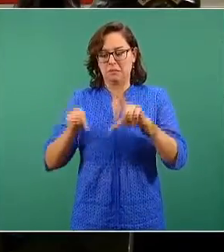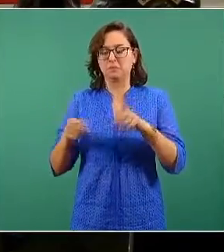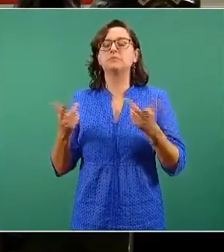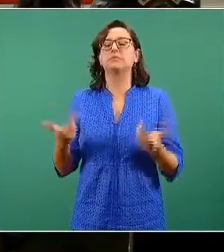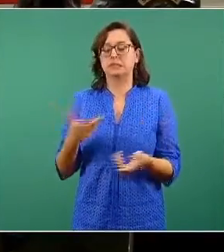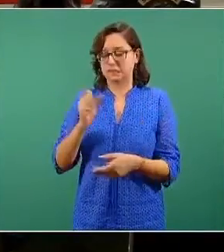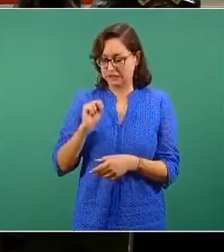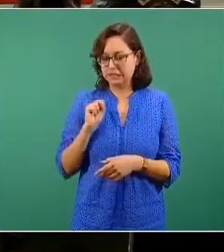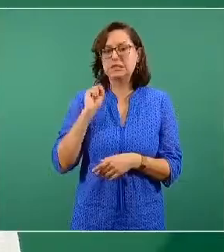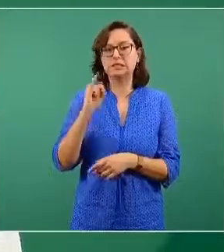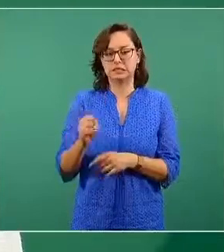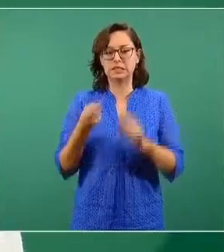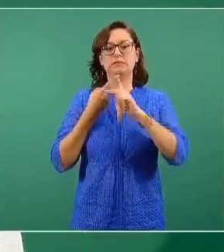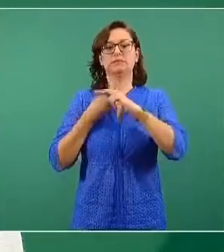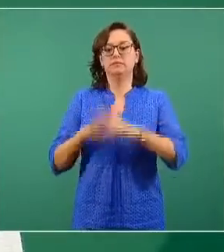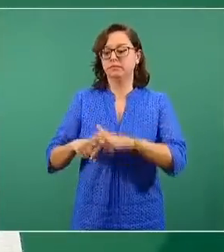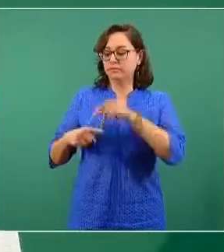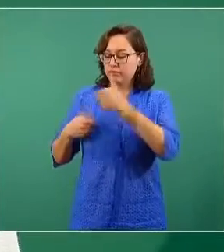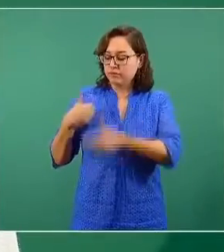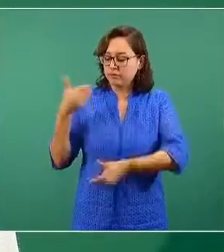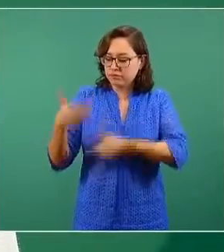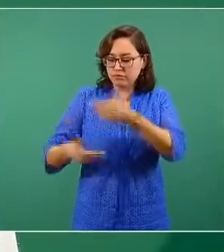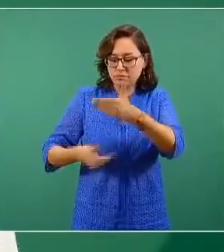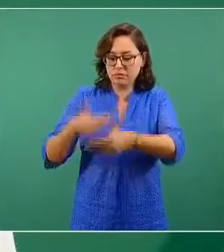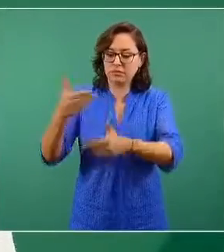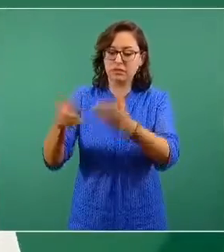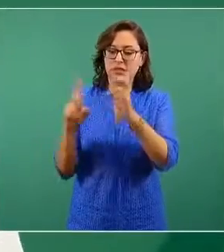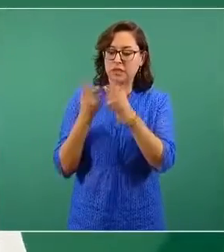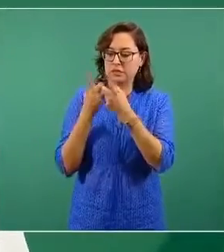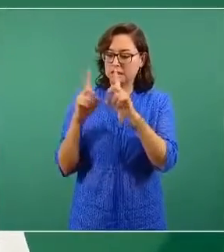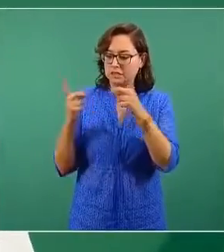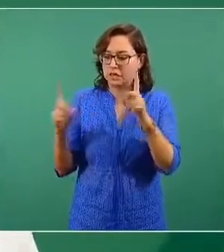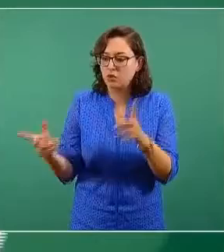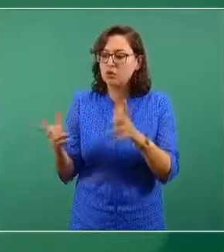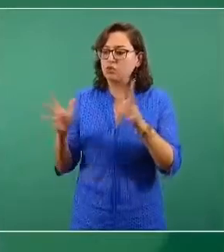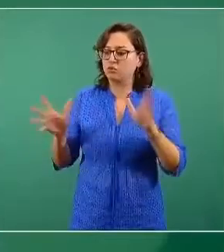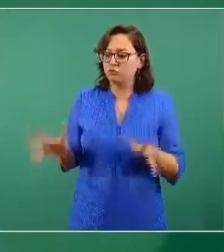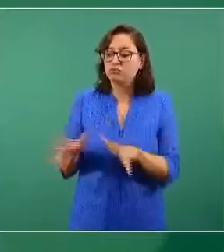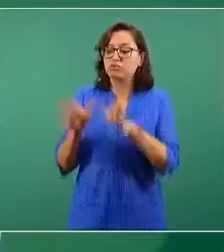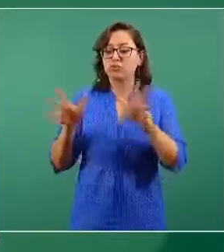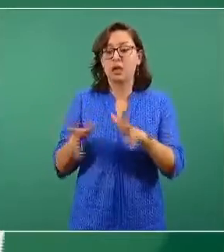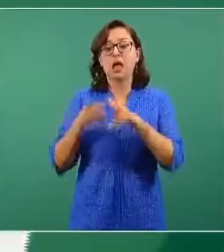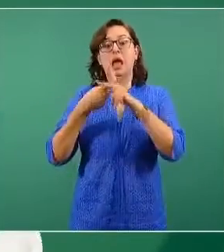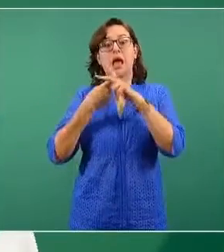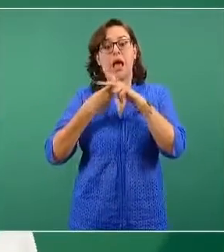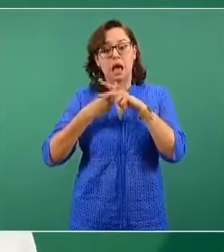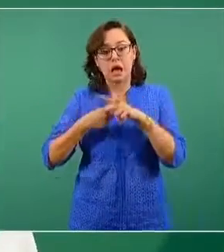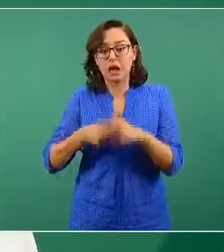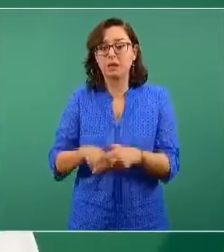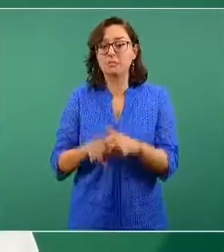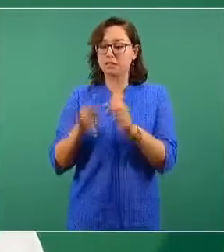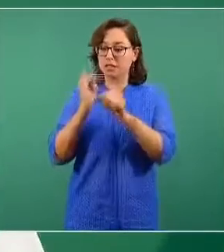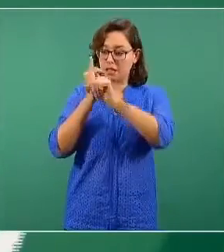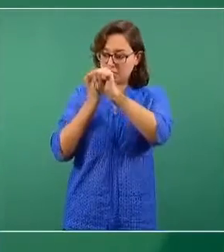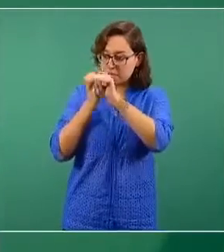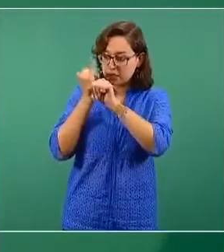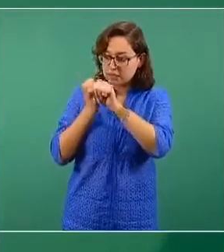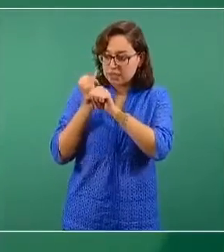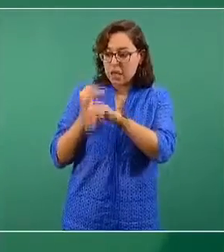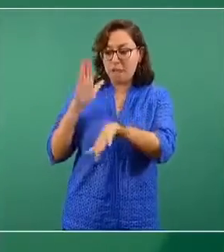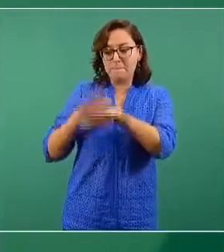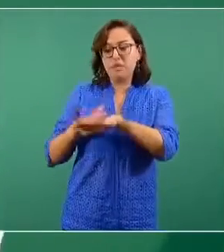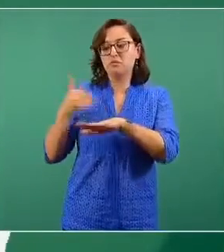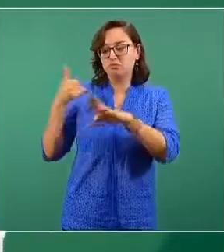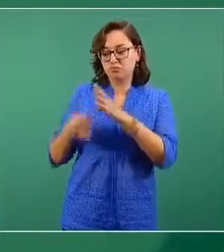tecnológico y que es posible que empiece ya el ciclo de investigación clínica con un